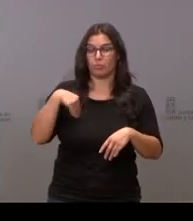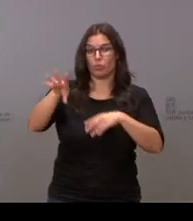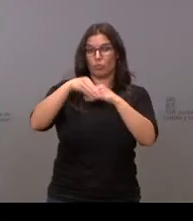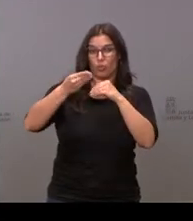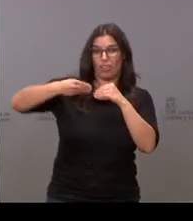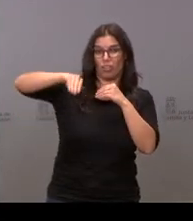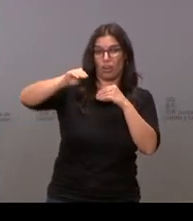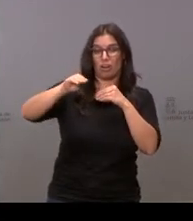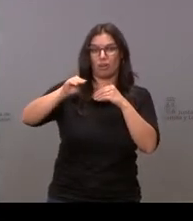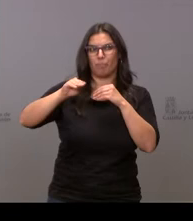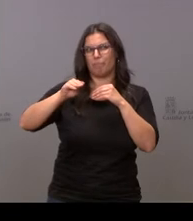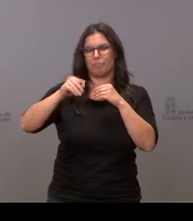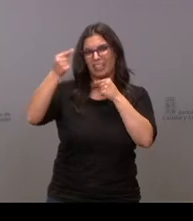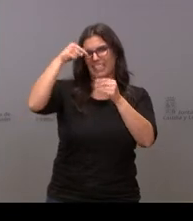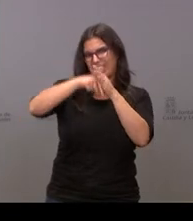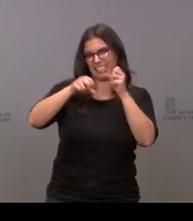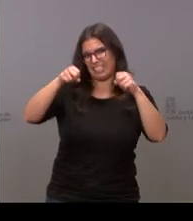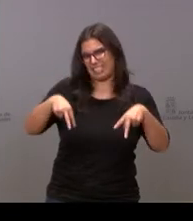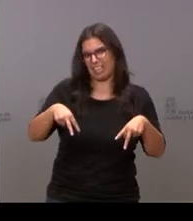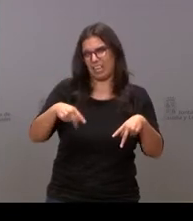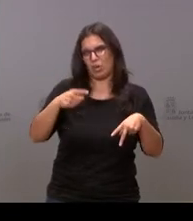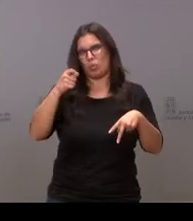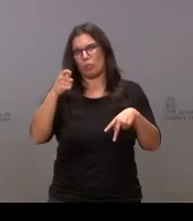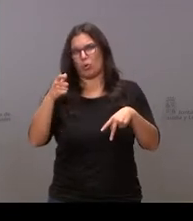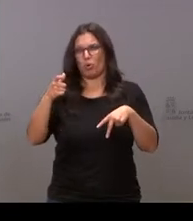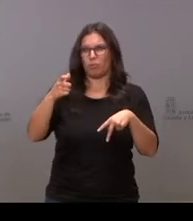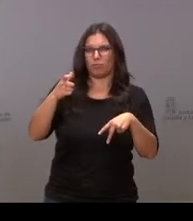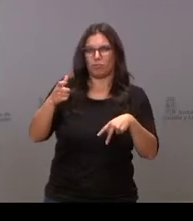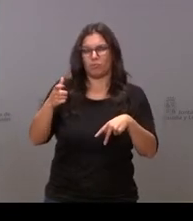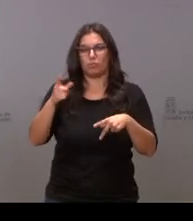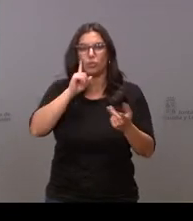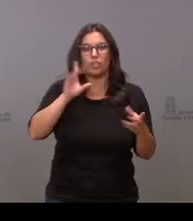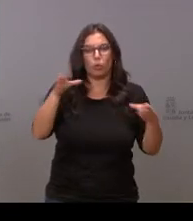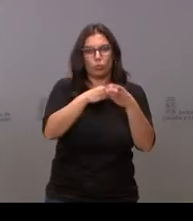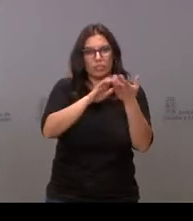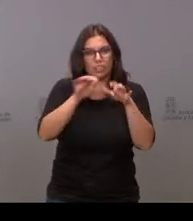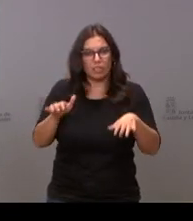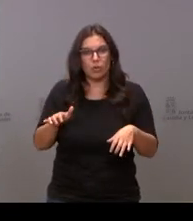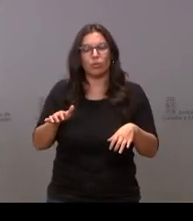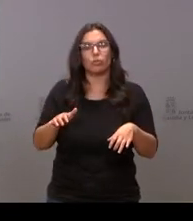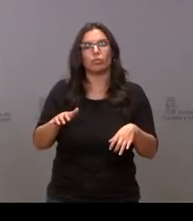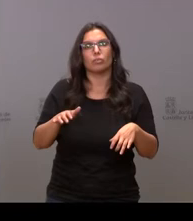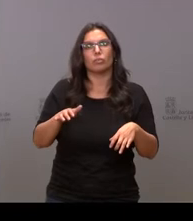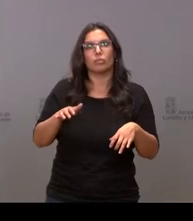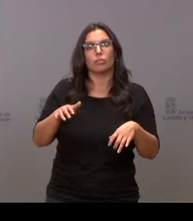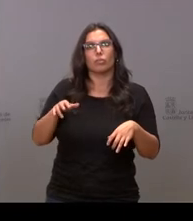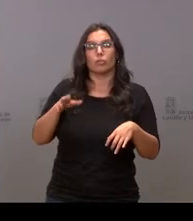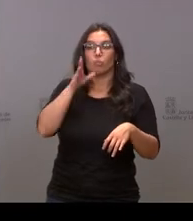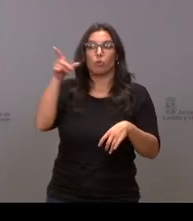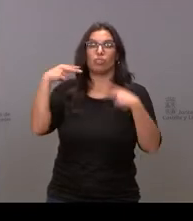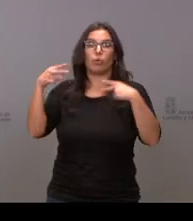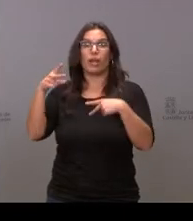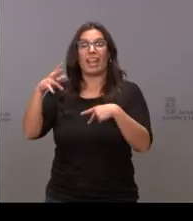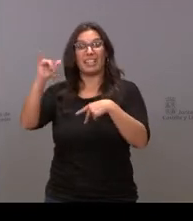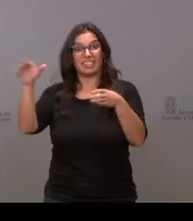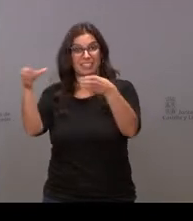sin concretar mucho en una especie de autopetición no sé si la junta como por ejemplo a Chotero le existe lo da por bueno por